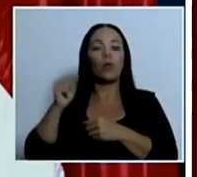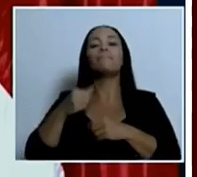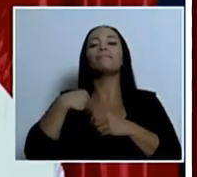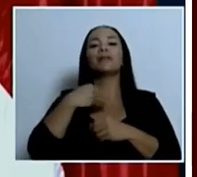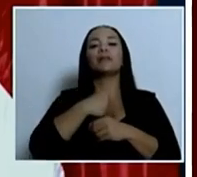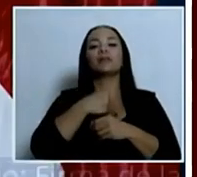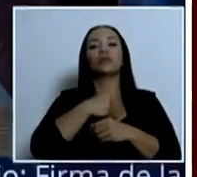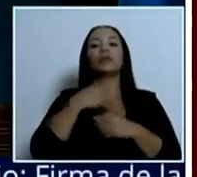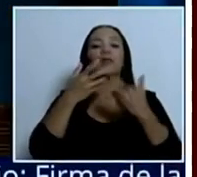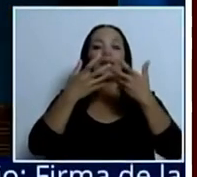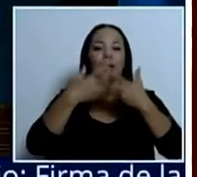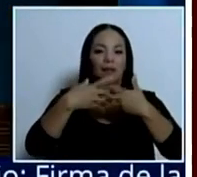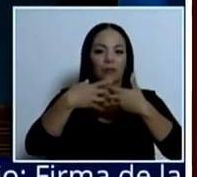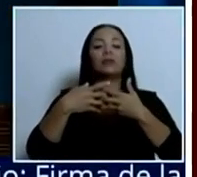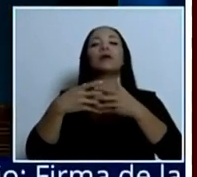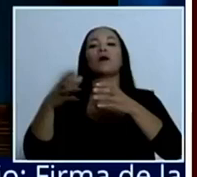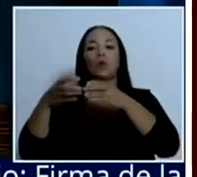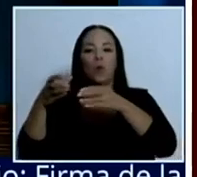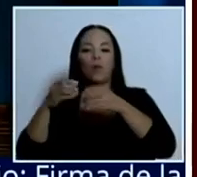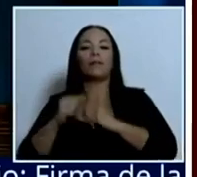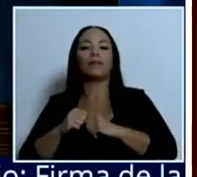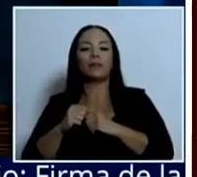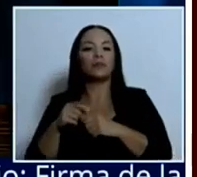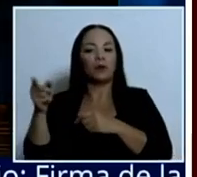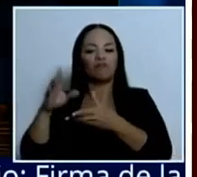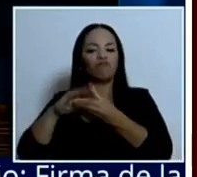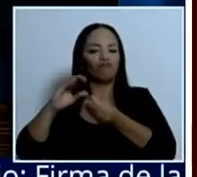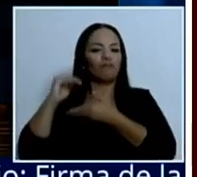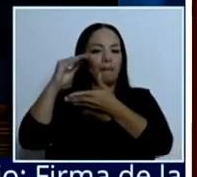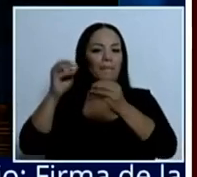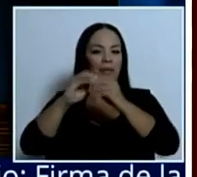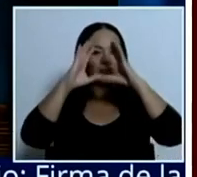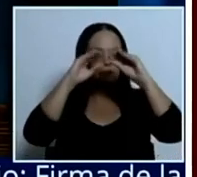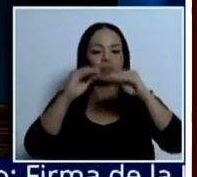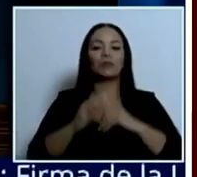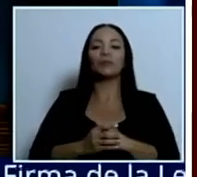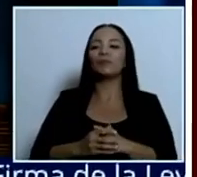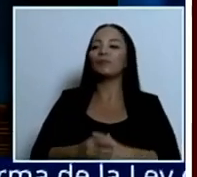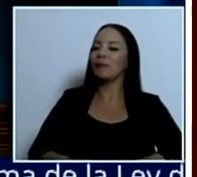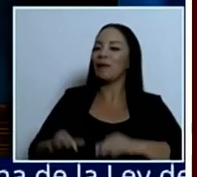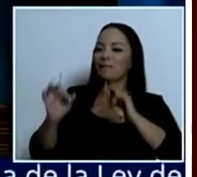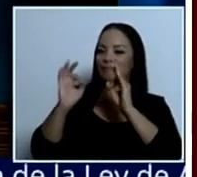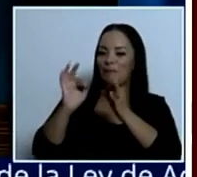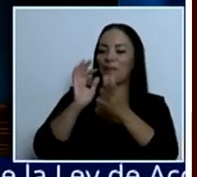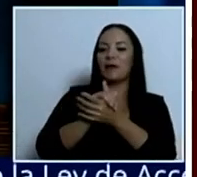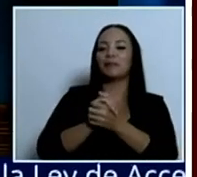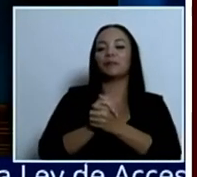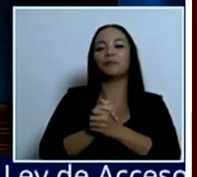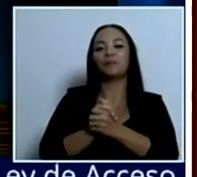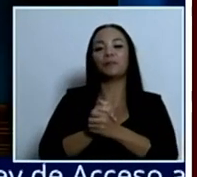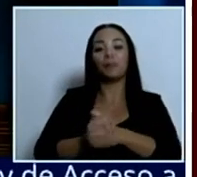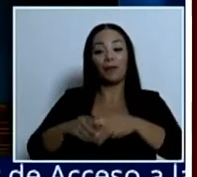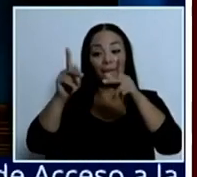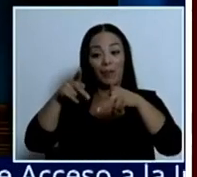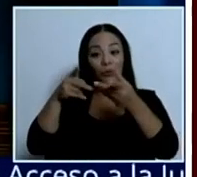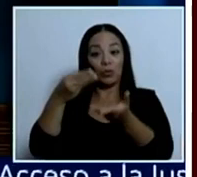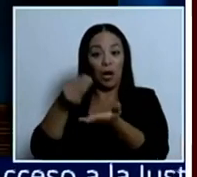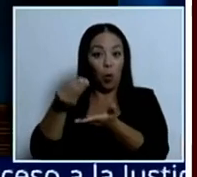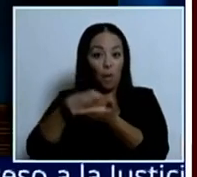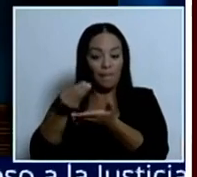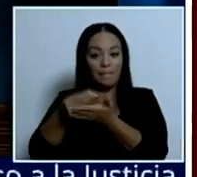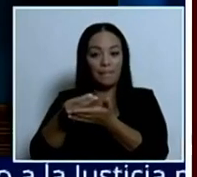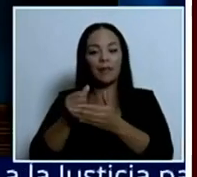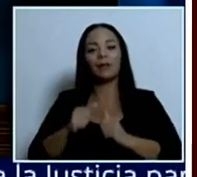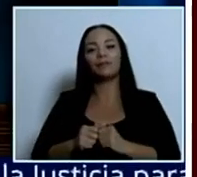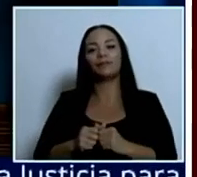y Comercio, quien junto con el presidente nos ampliarán sobre este tema. Muy bien. La persona consumidora ha estado en el